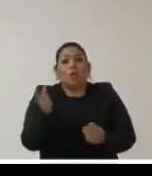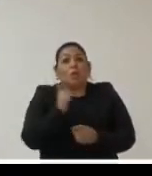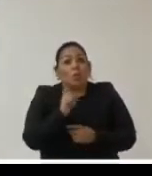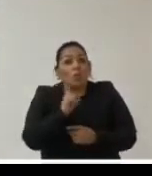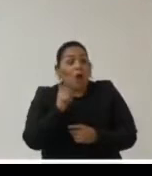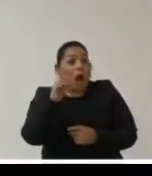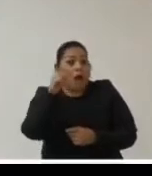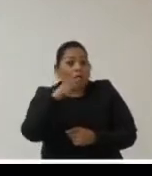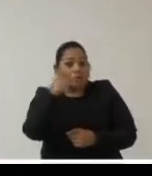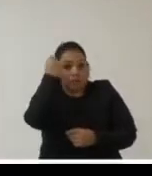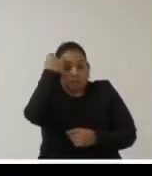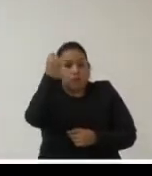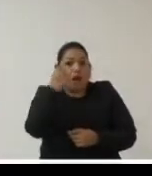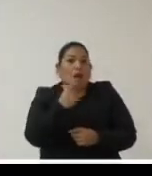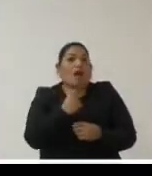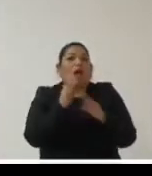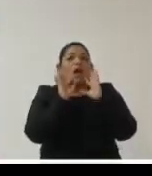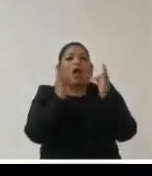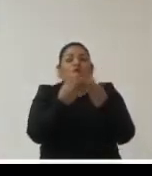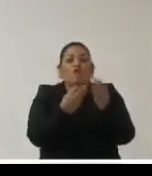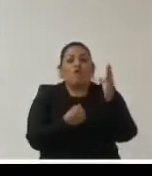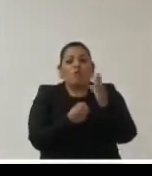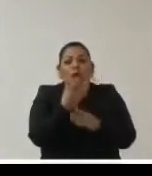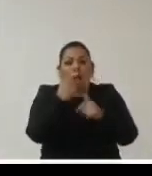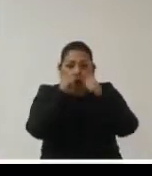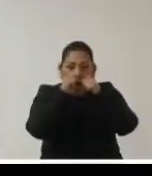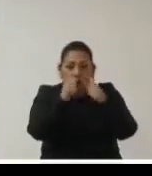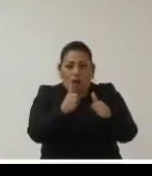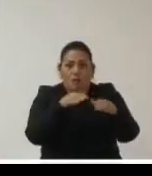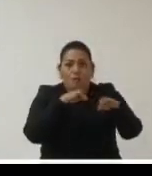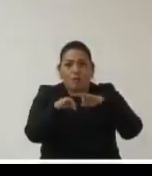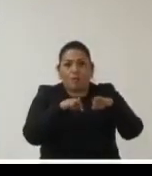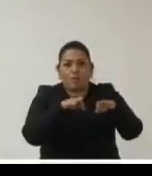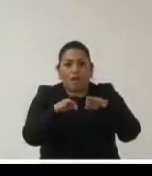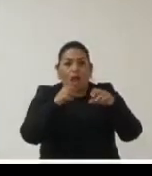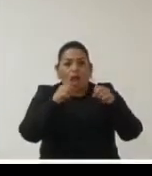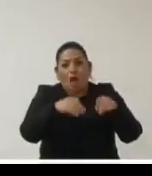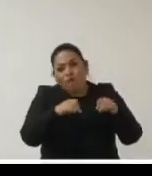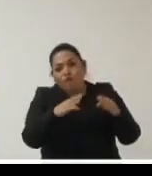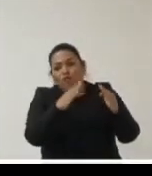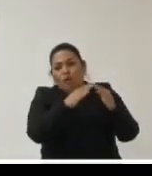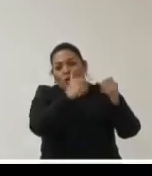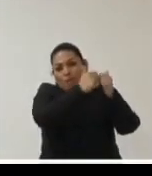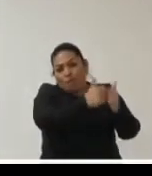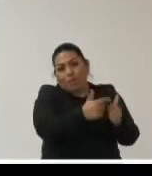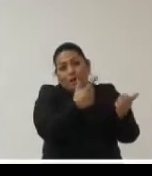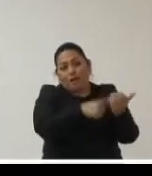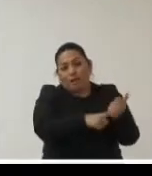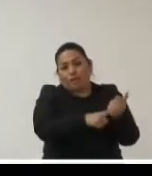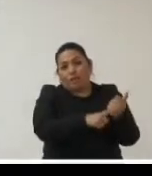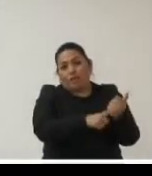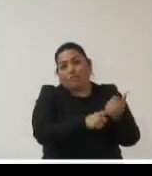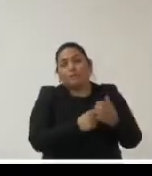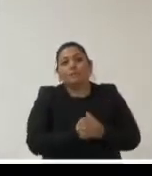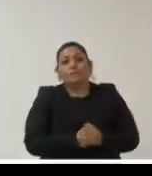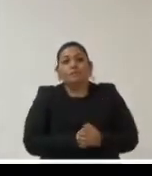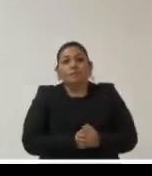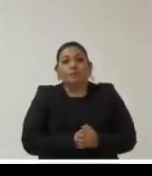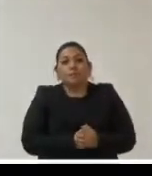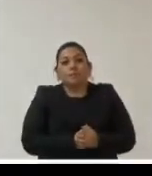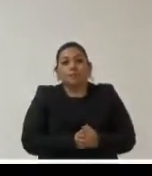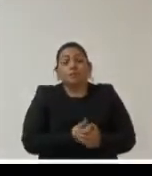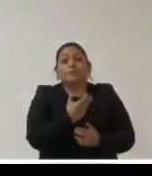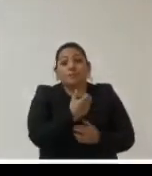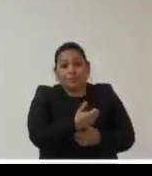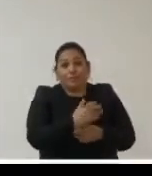inventar una nueva forma de atender con el trabajo home office y demás entonces esto también